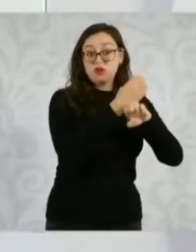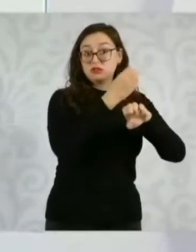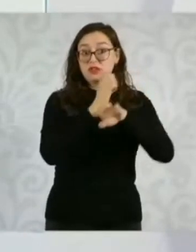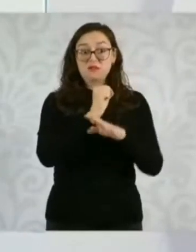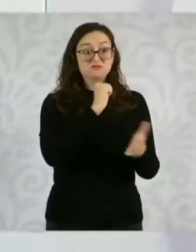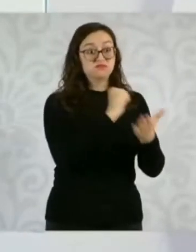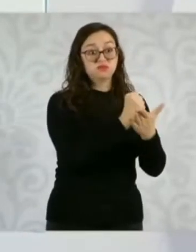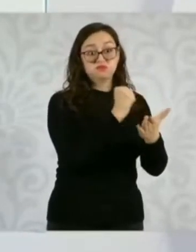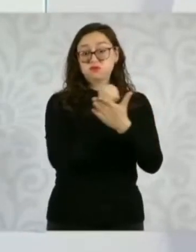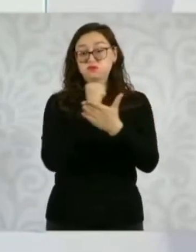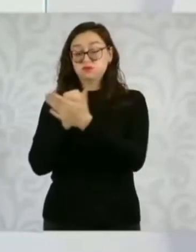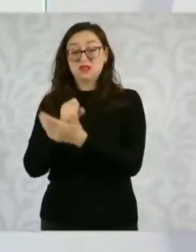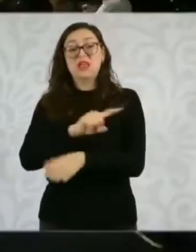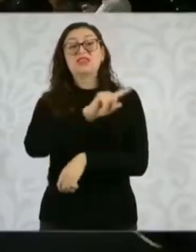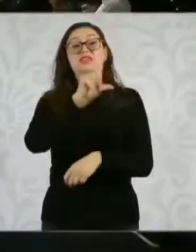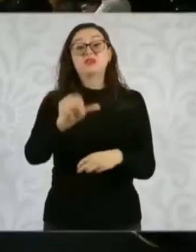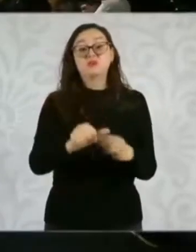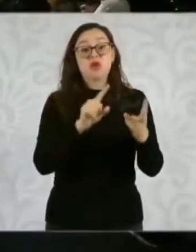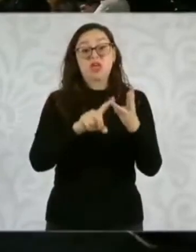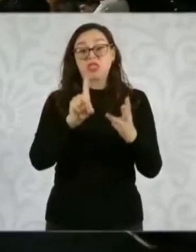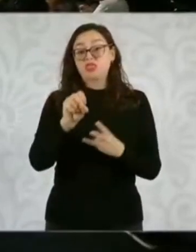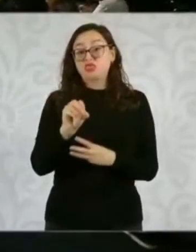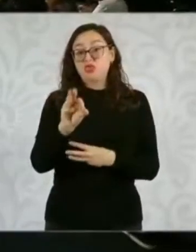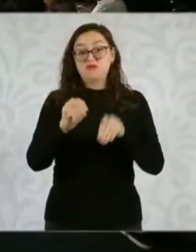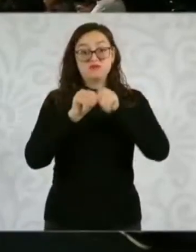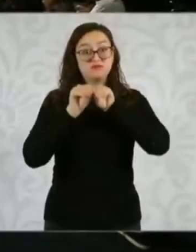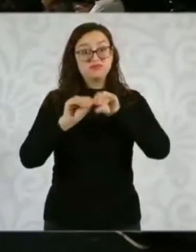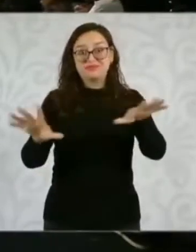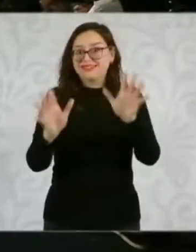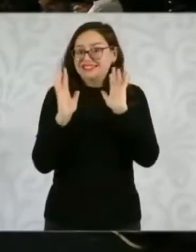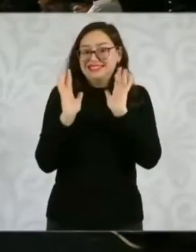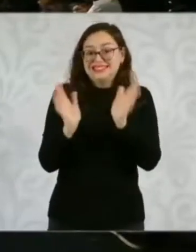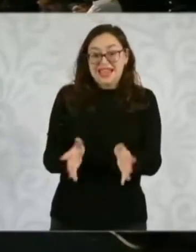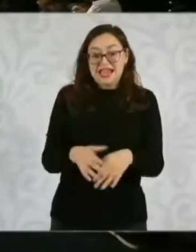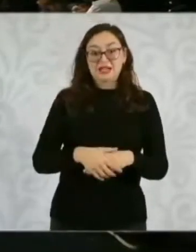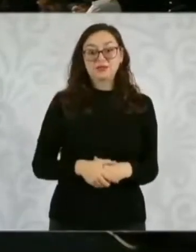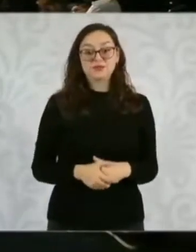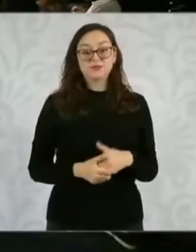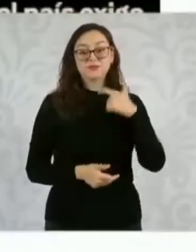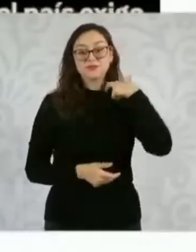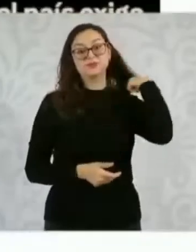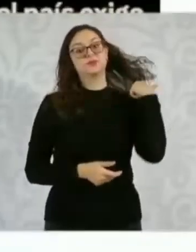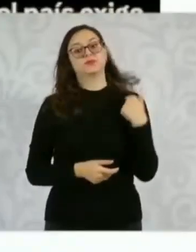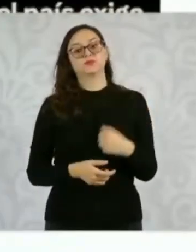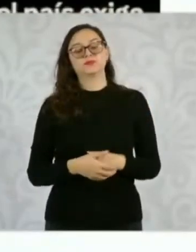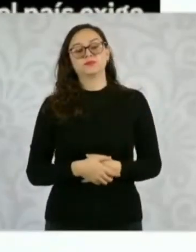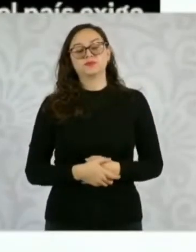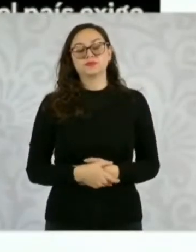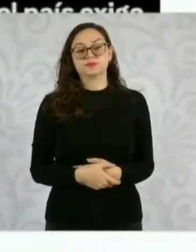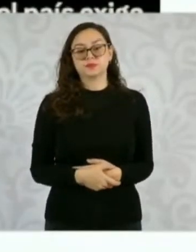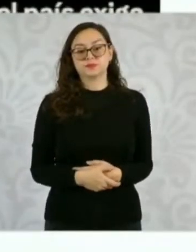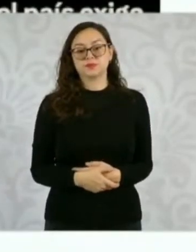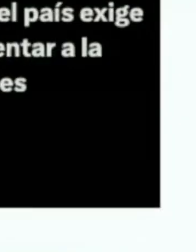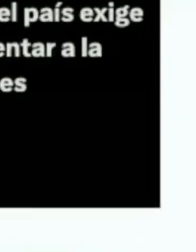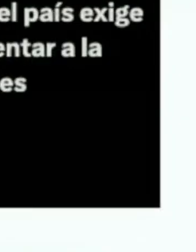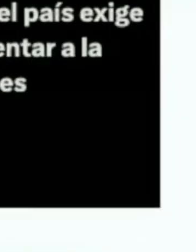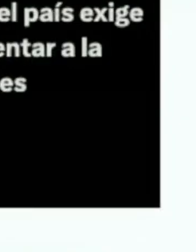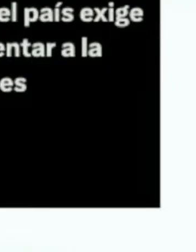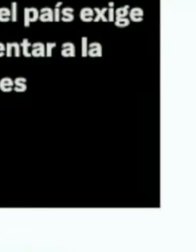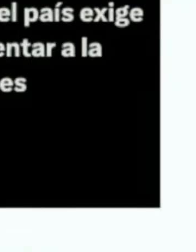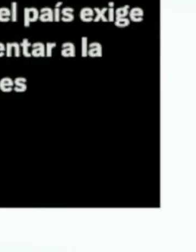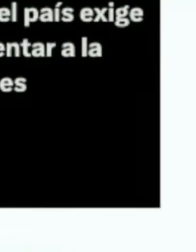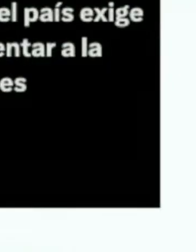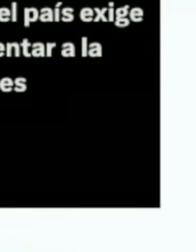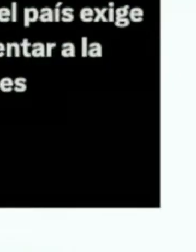de elección. Entonces, dice, se sabía lo que iba a pasar con la mayoría calificada en el Congreso y pasó.